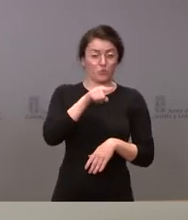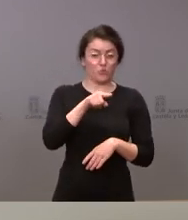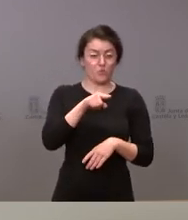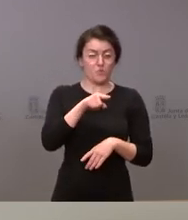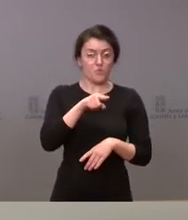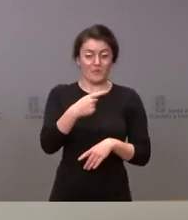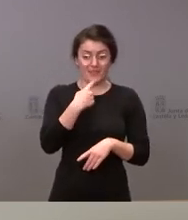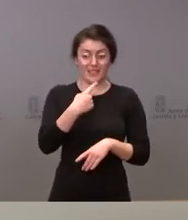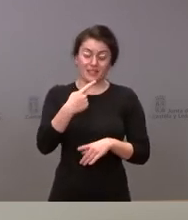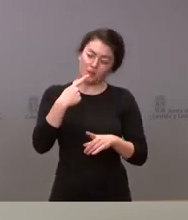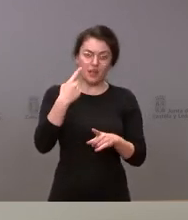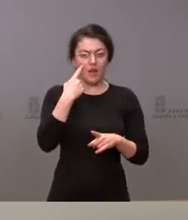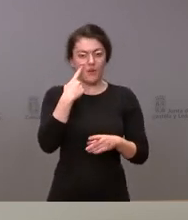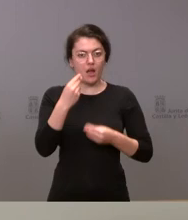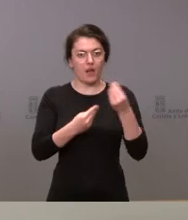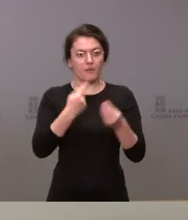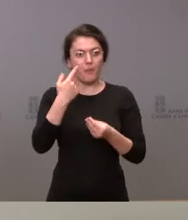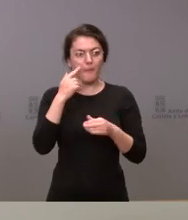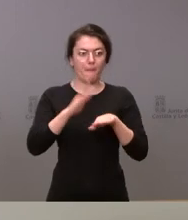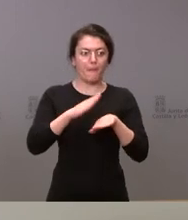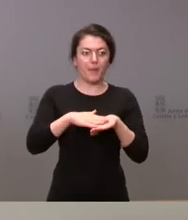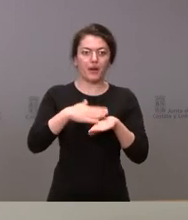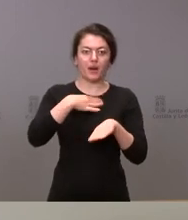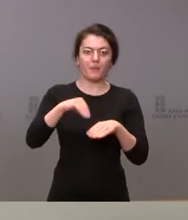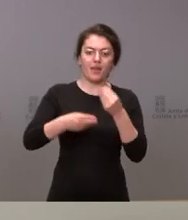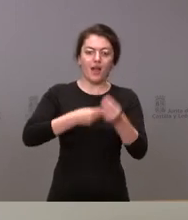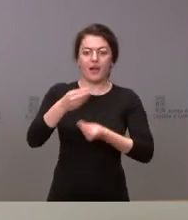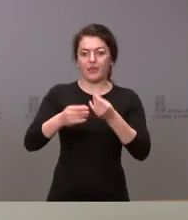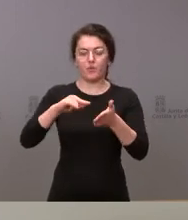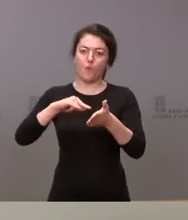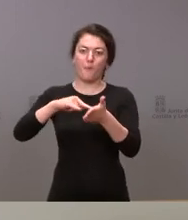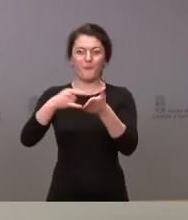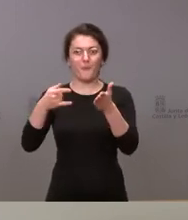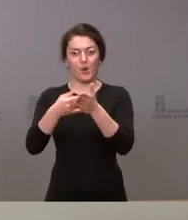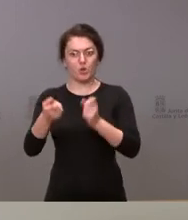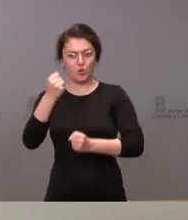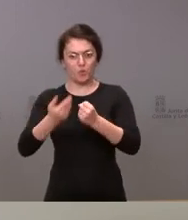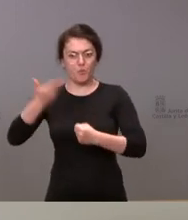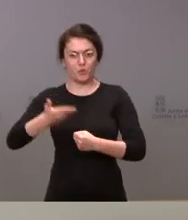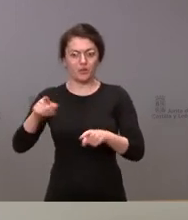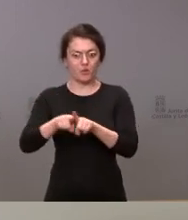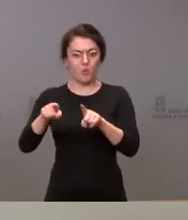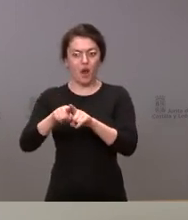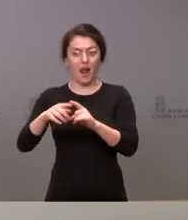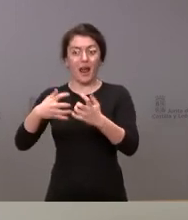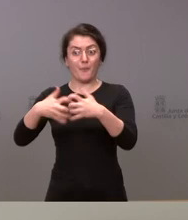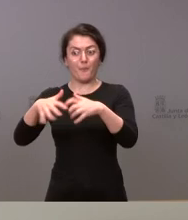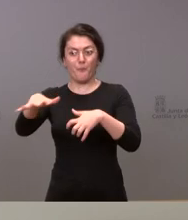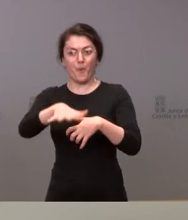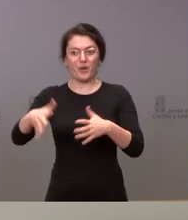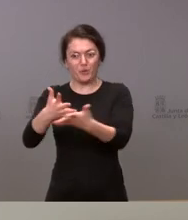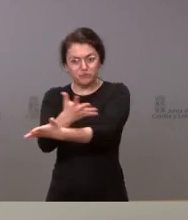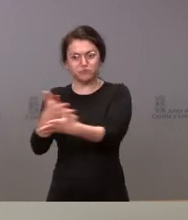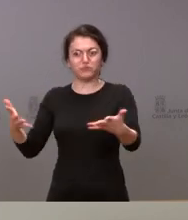para hacer compatible la realización de un importante proyecto económico como es la ampliación del polígono empresarial en Villadangos con el